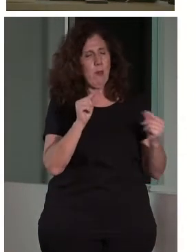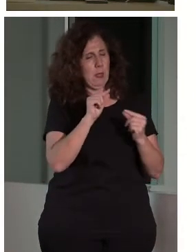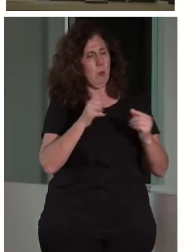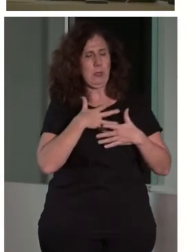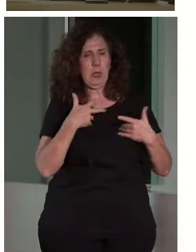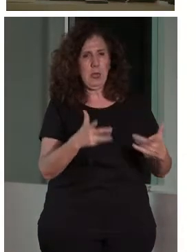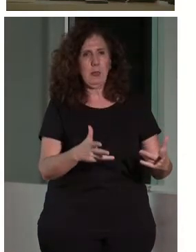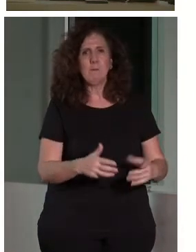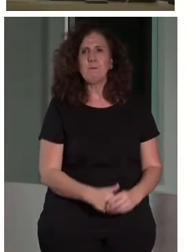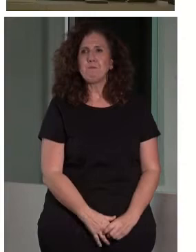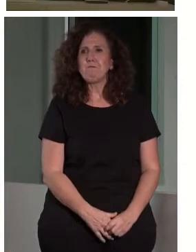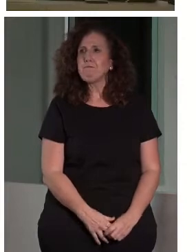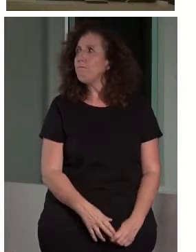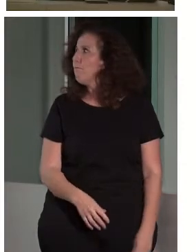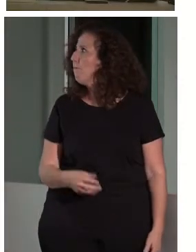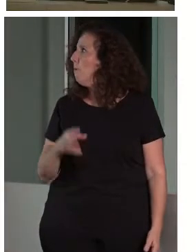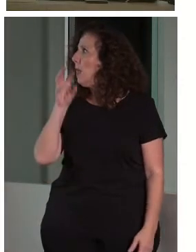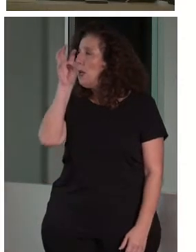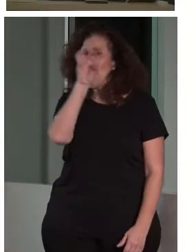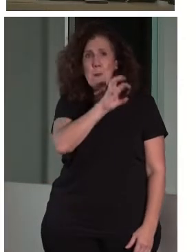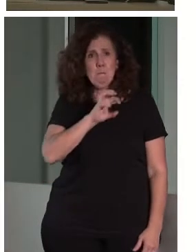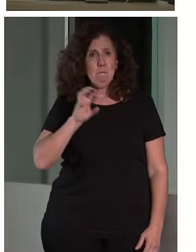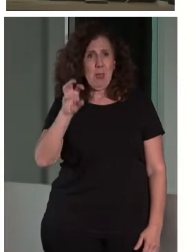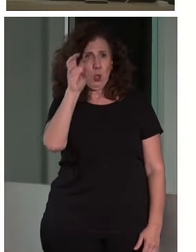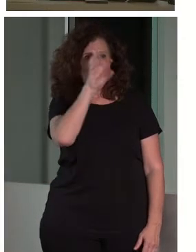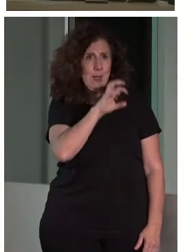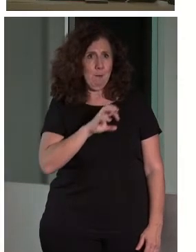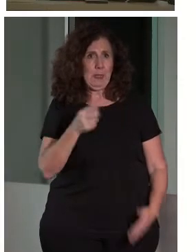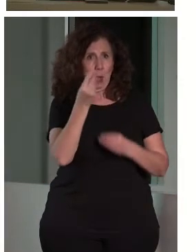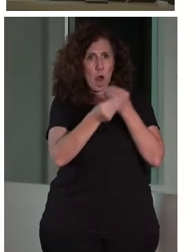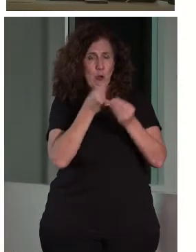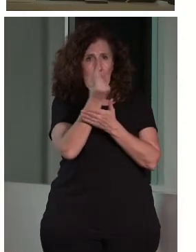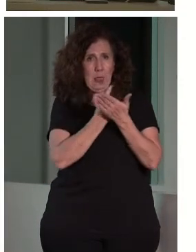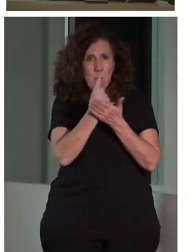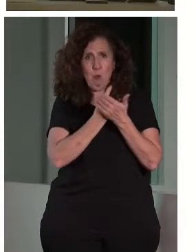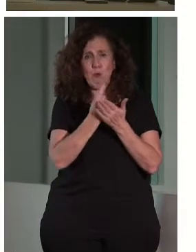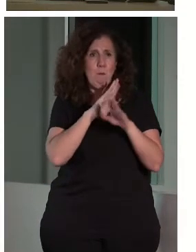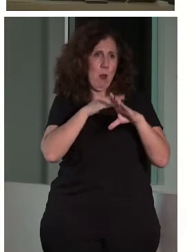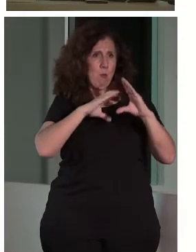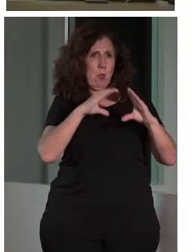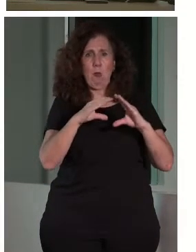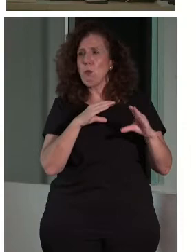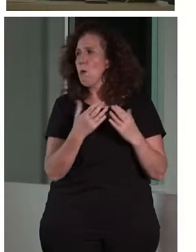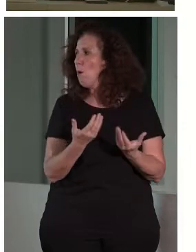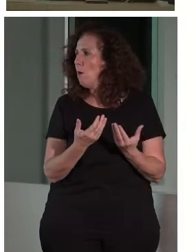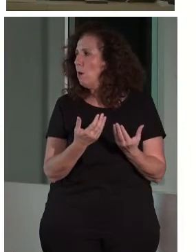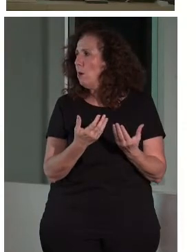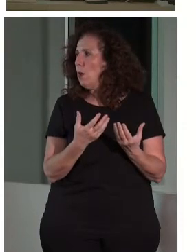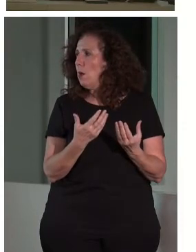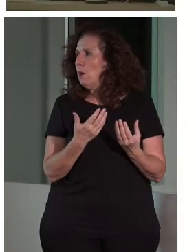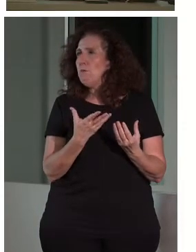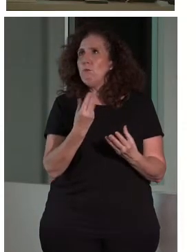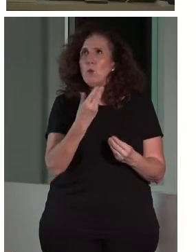Bueno, los pictogramas de comunicación aumentativa, con la colaboración de ARASAC, los hacemos. Pues nos lo agradecen muchísimo